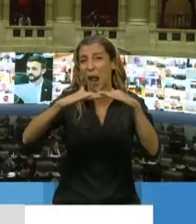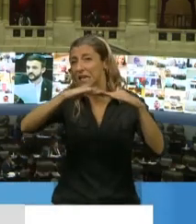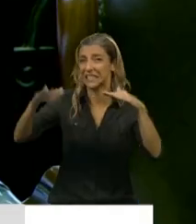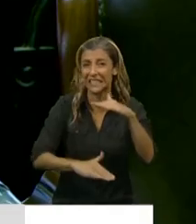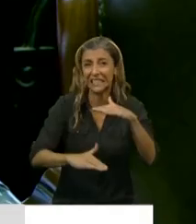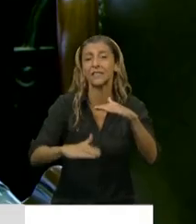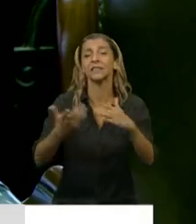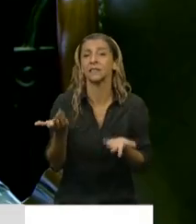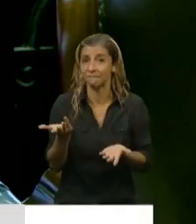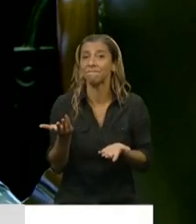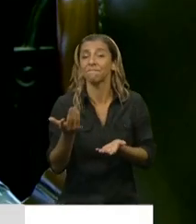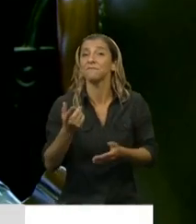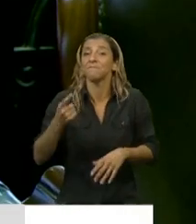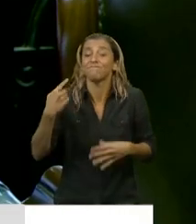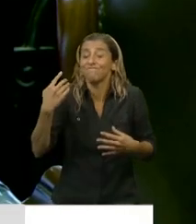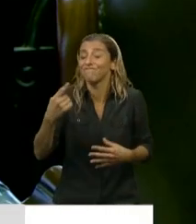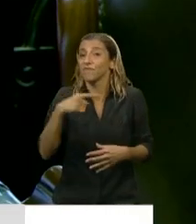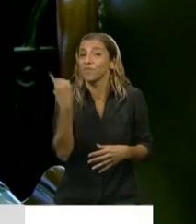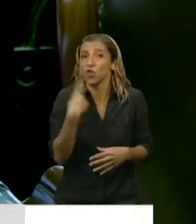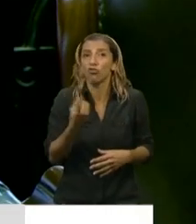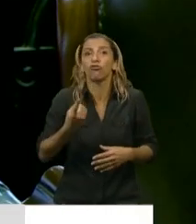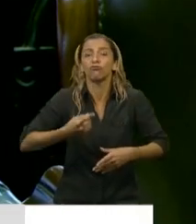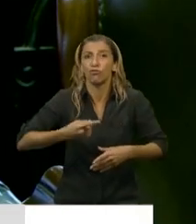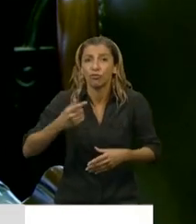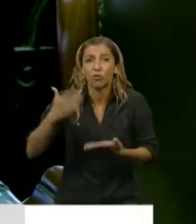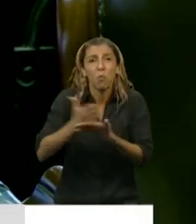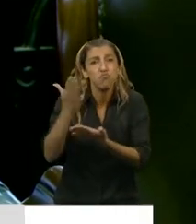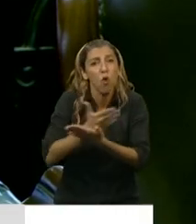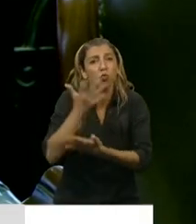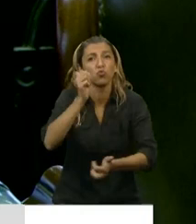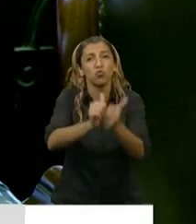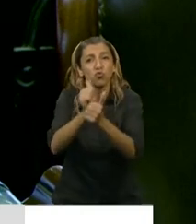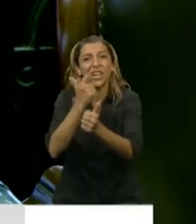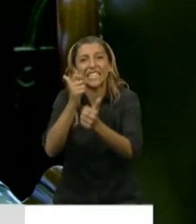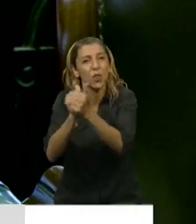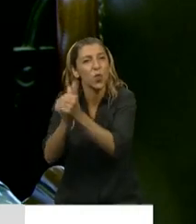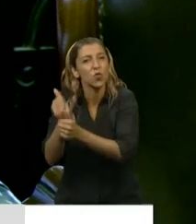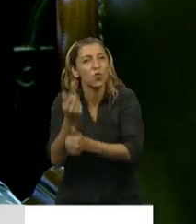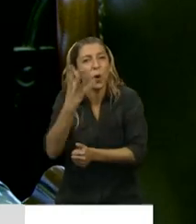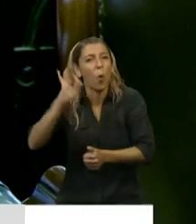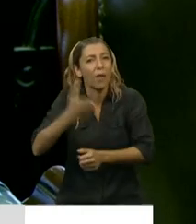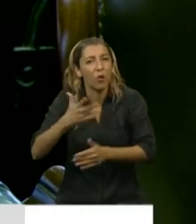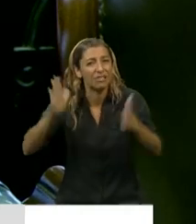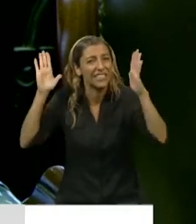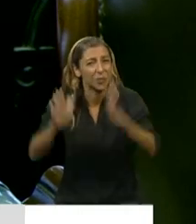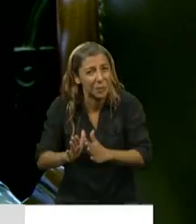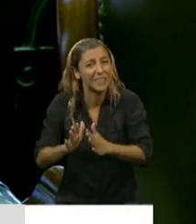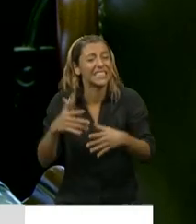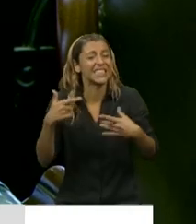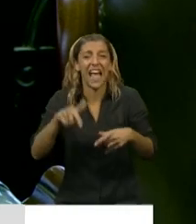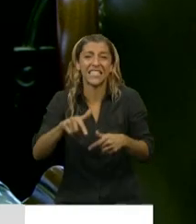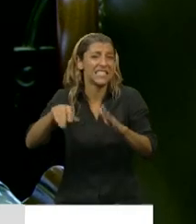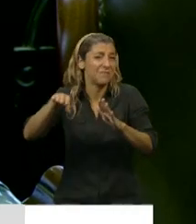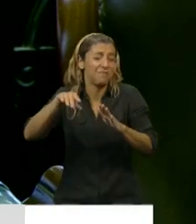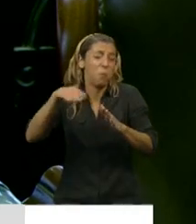nosotros con el 40% de la capacidad ociosa de la industria argentina. La pandemia nos agarra a nosotros, y así podría estar 27